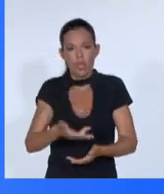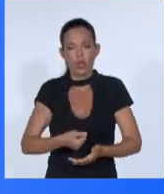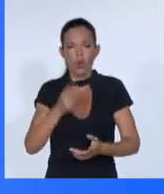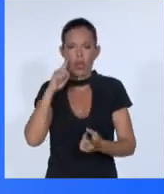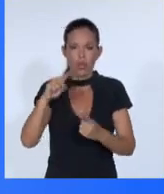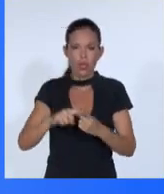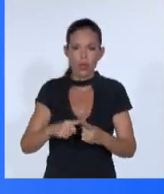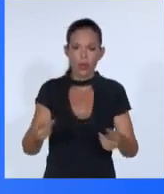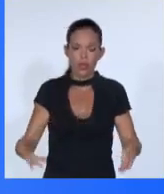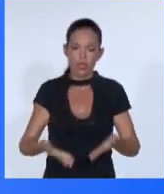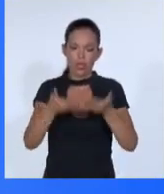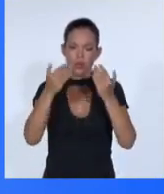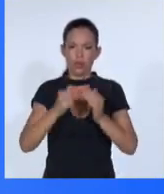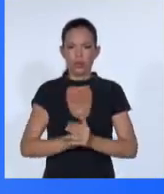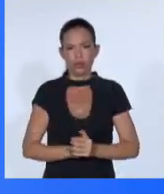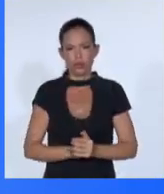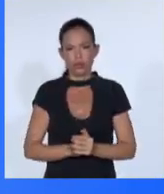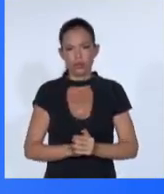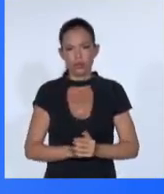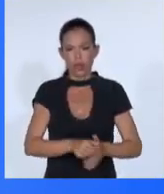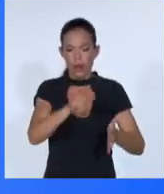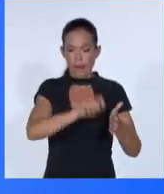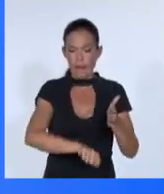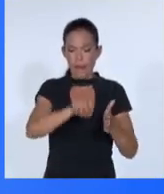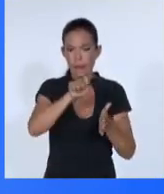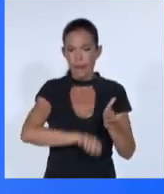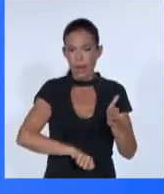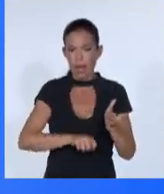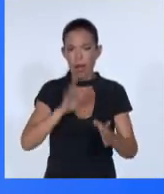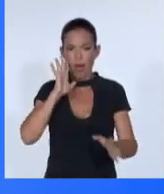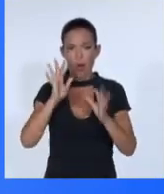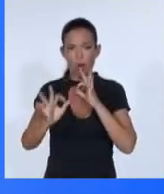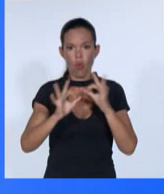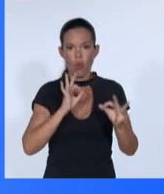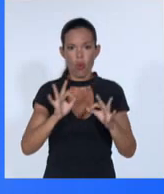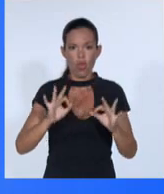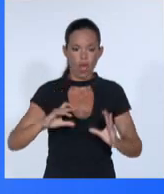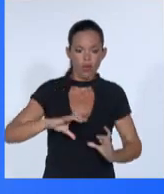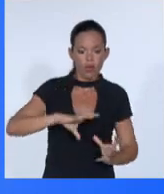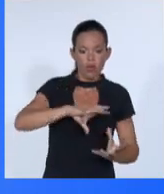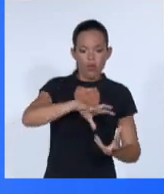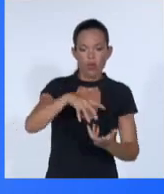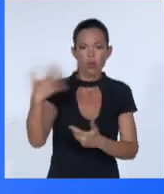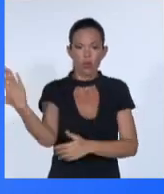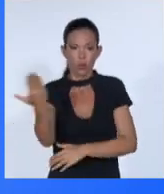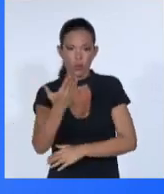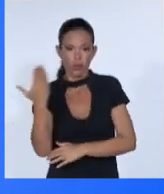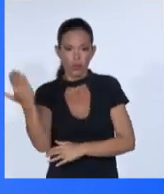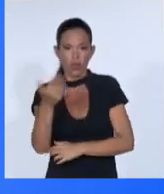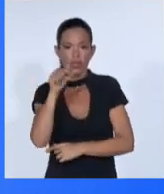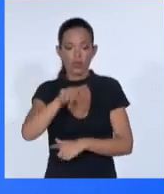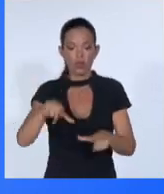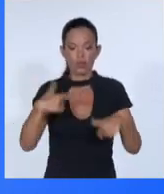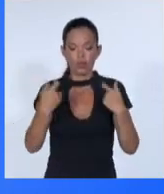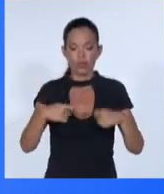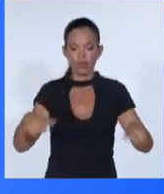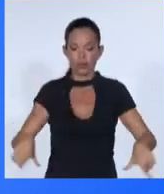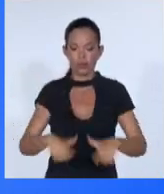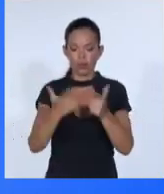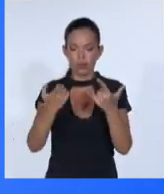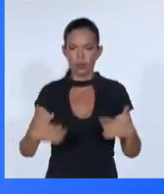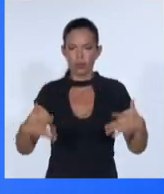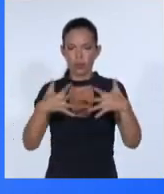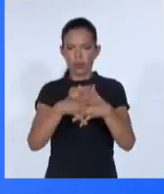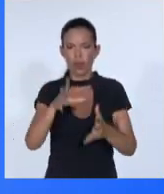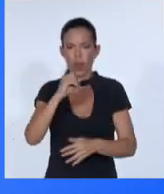la Agenda de Cambio Climático debe ser aplicada en su totalidad, de conformidad con la Convención Marco de las Naciones Unidas sobre el